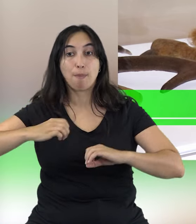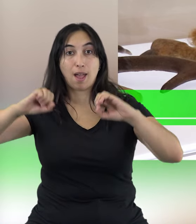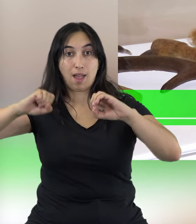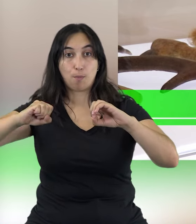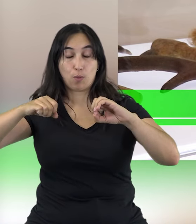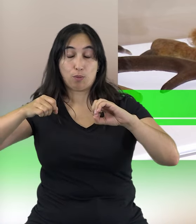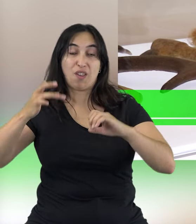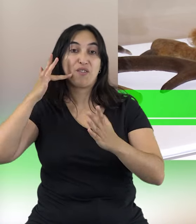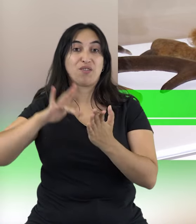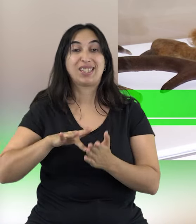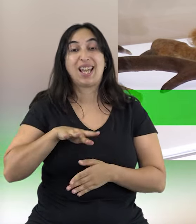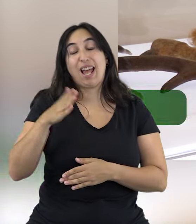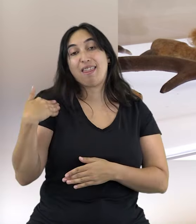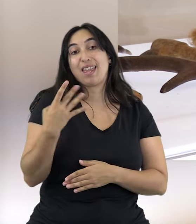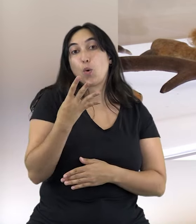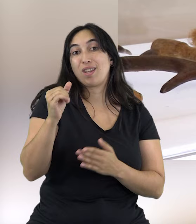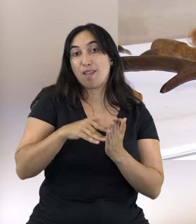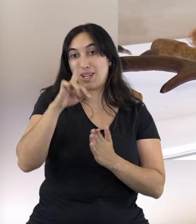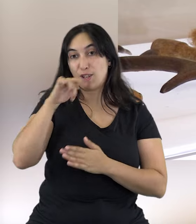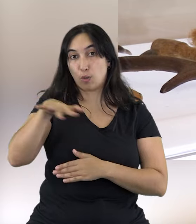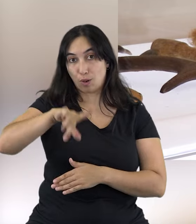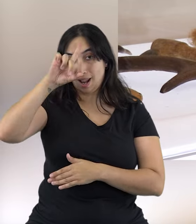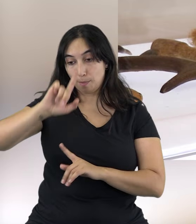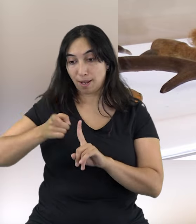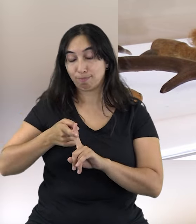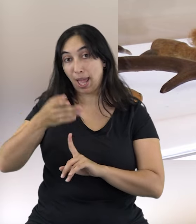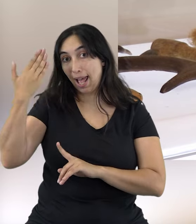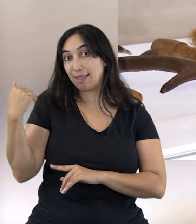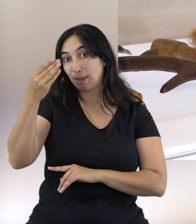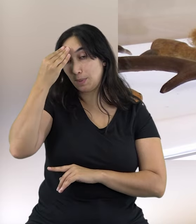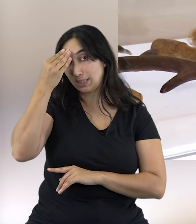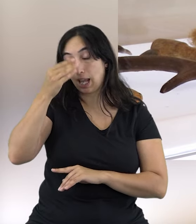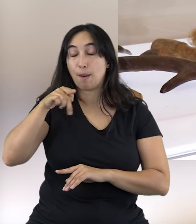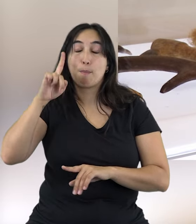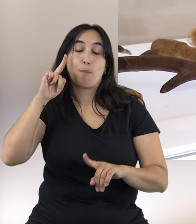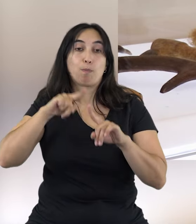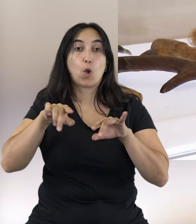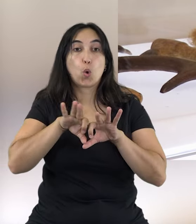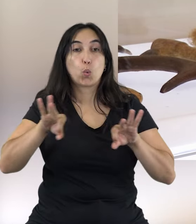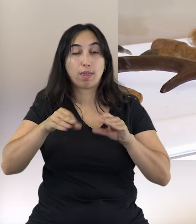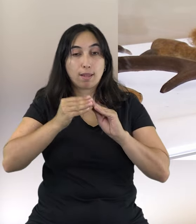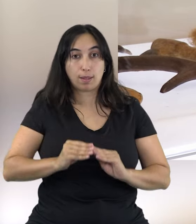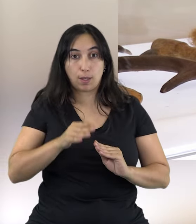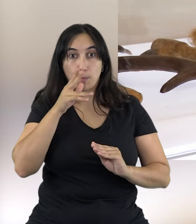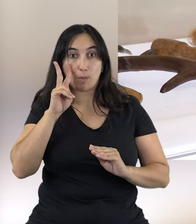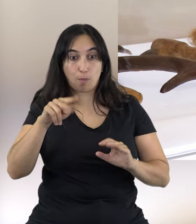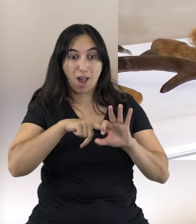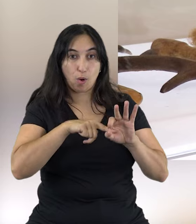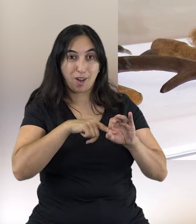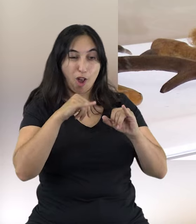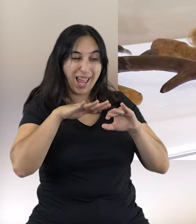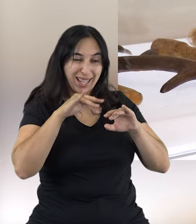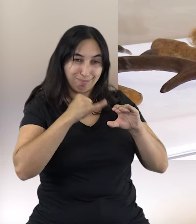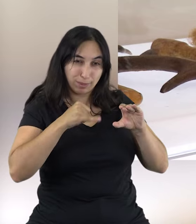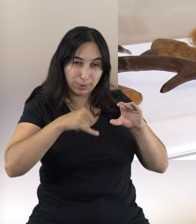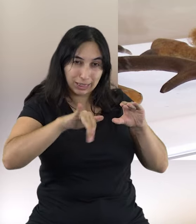alemana de Hohlefels y datado hace unos 40.000 años, ha sido interpretado como un utensilio utilizado para la fabricación de cuerdas. La presencia de estrías en